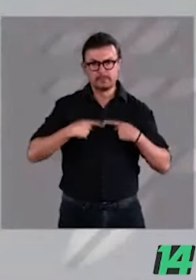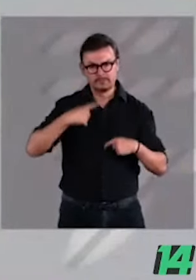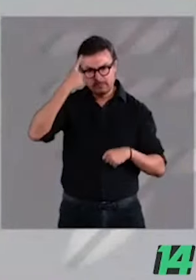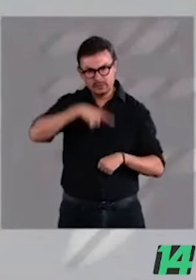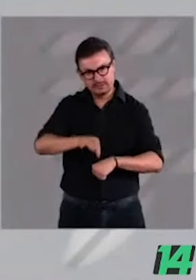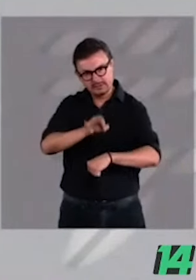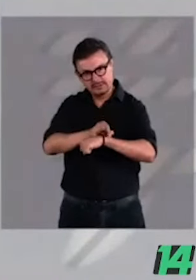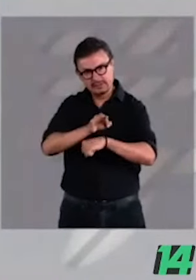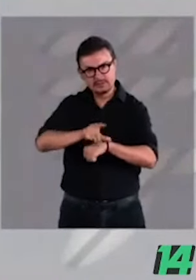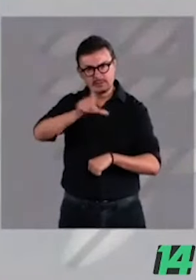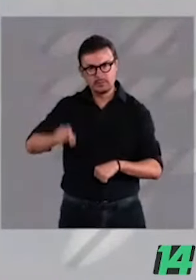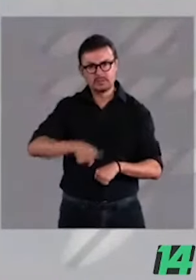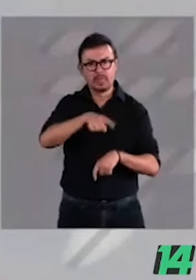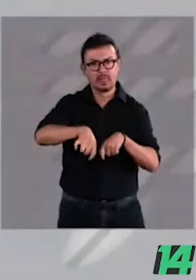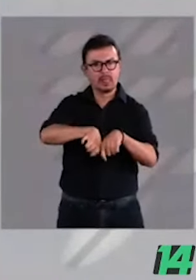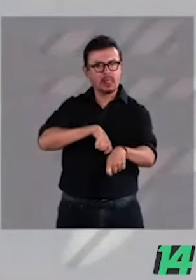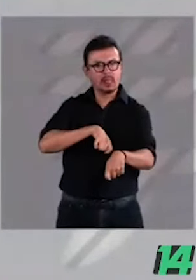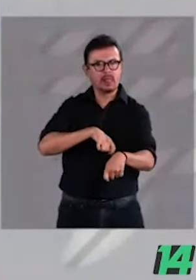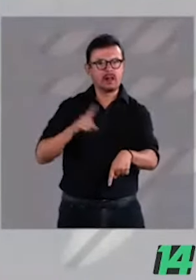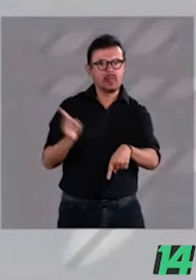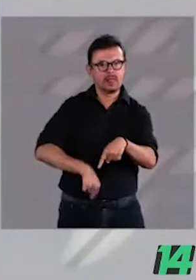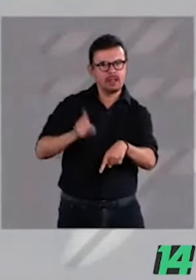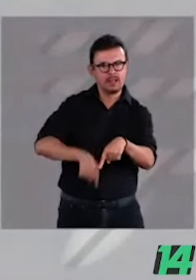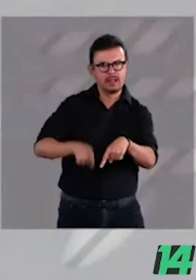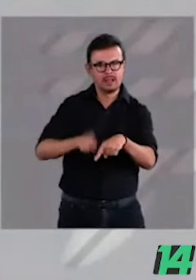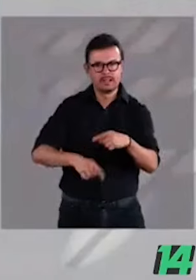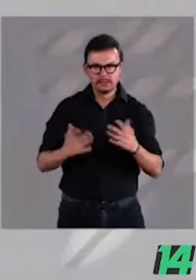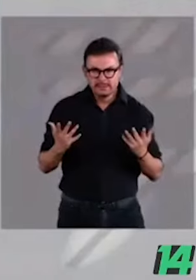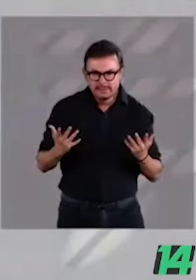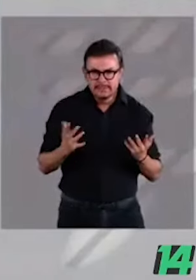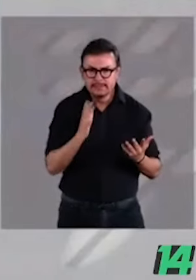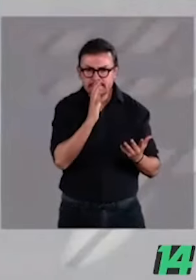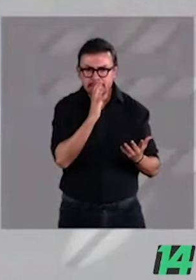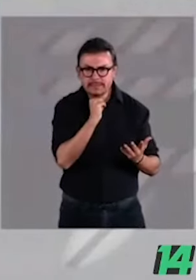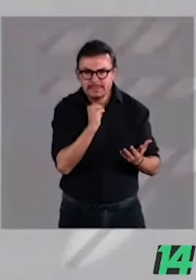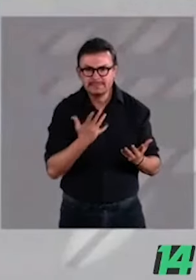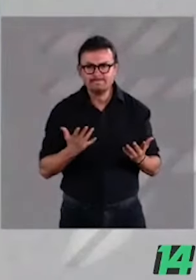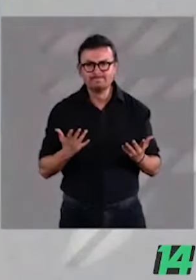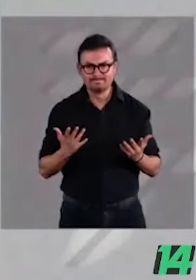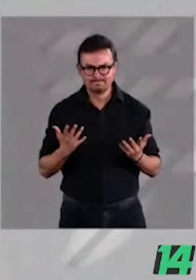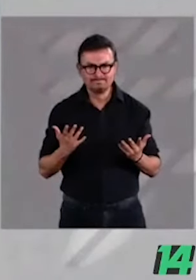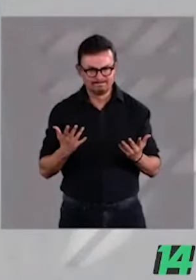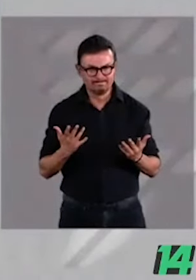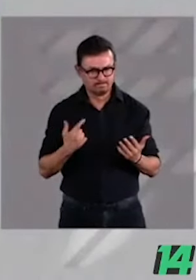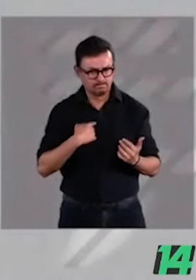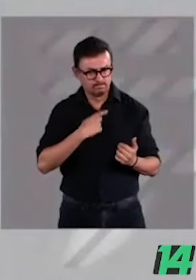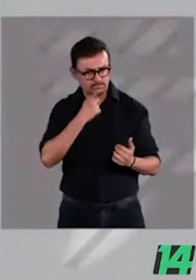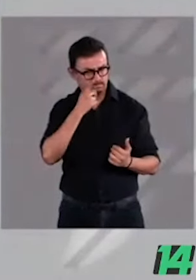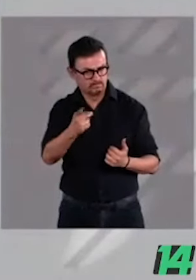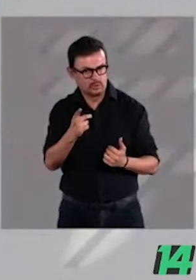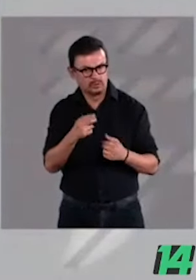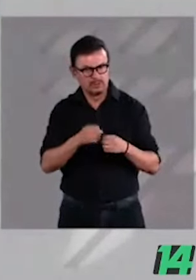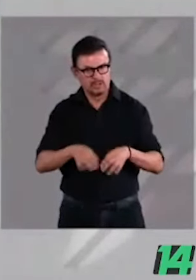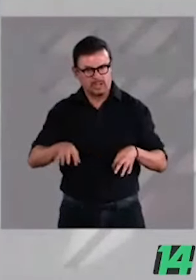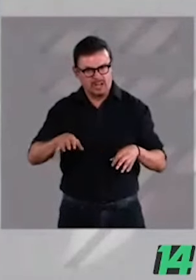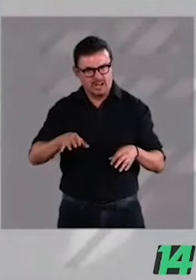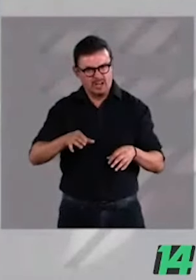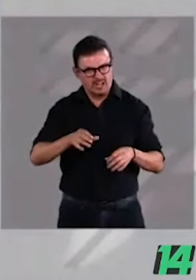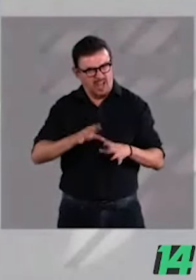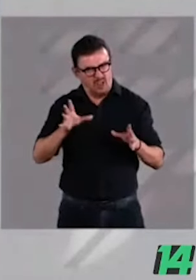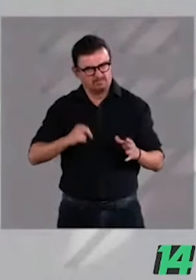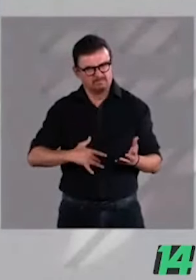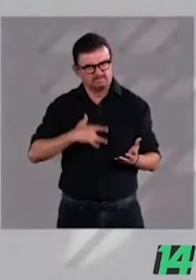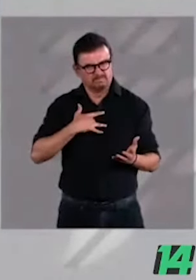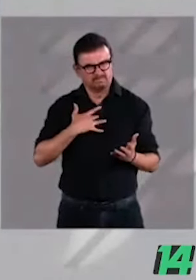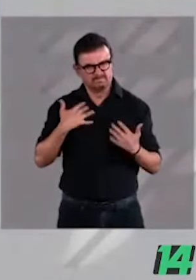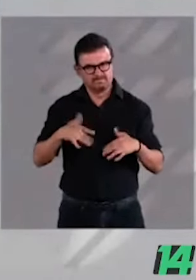Cámara de Diputados y la Cámara de Senadores. Y bueno, vamos a tener que decirlo, perdón, pero la presidenta de